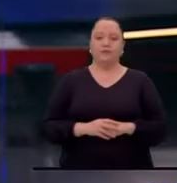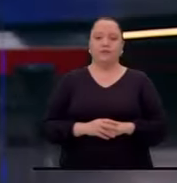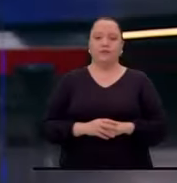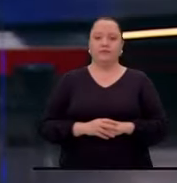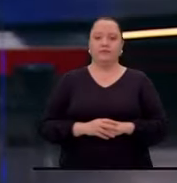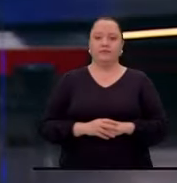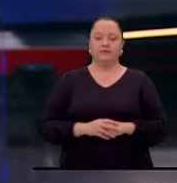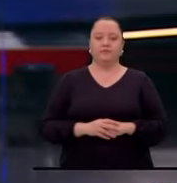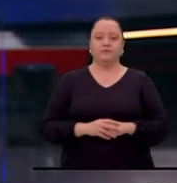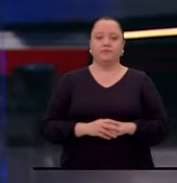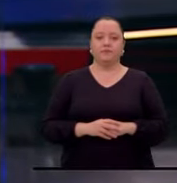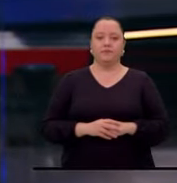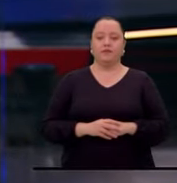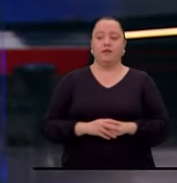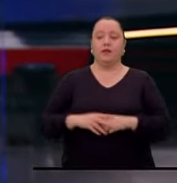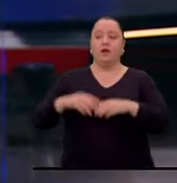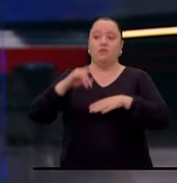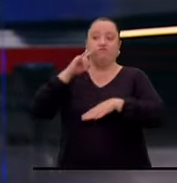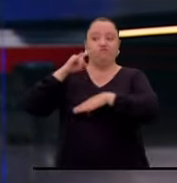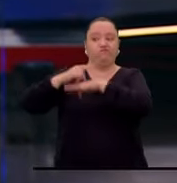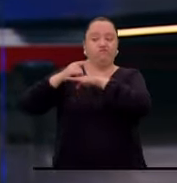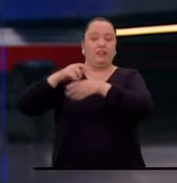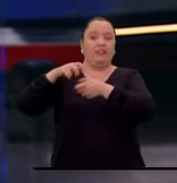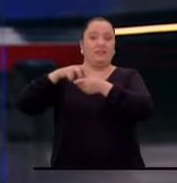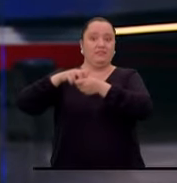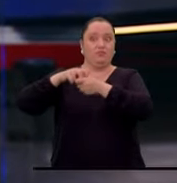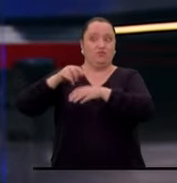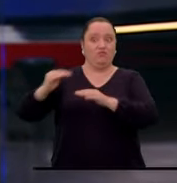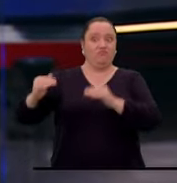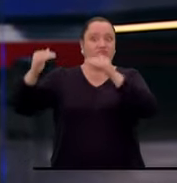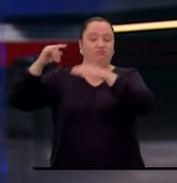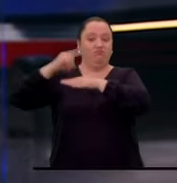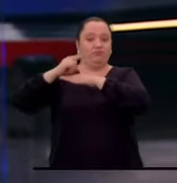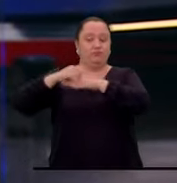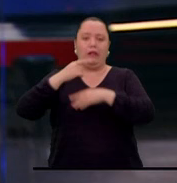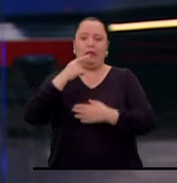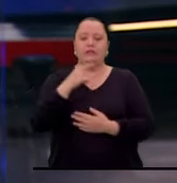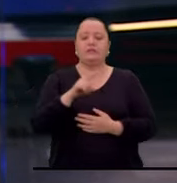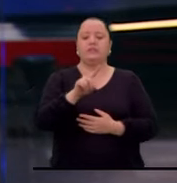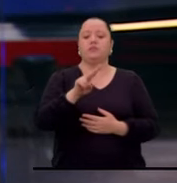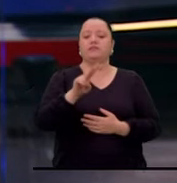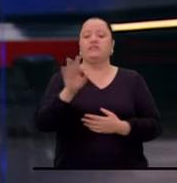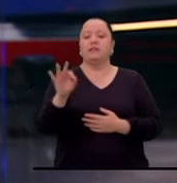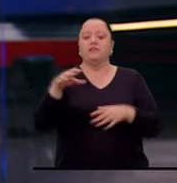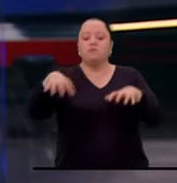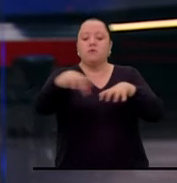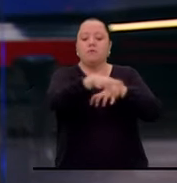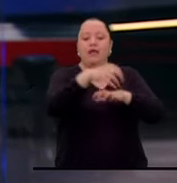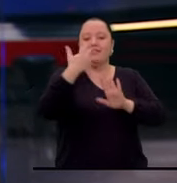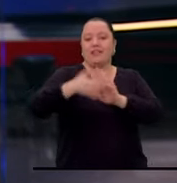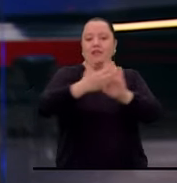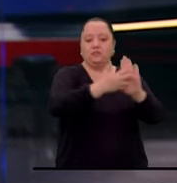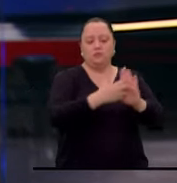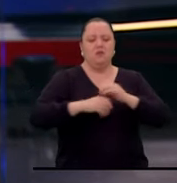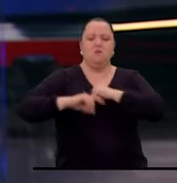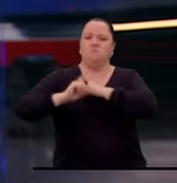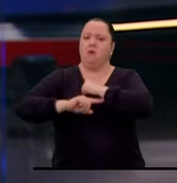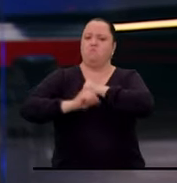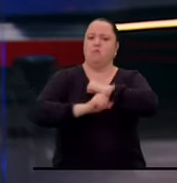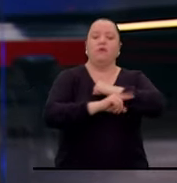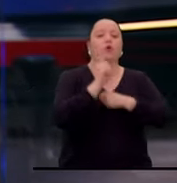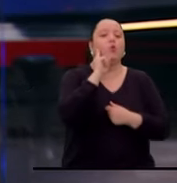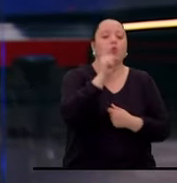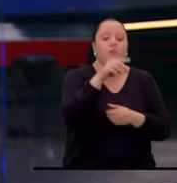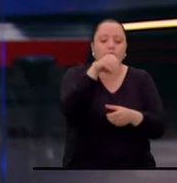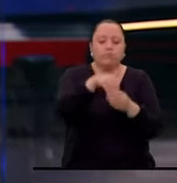La superintendencia de transporte reveló que 123 centros diagnóstico automotor han sido sancionados por irregularidades